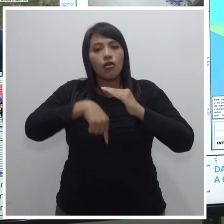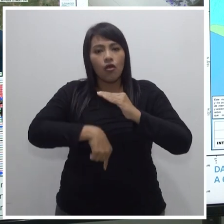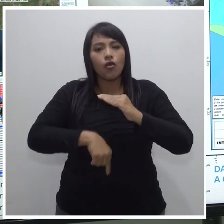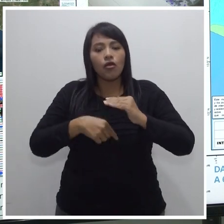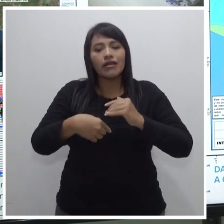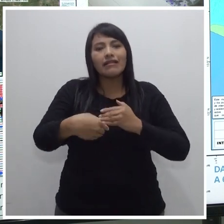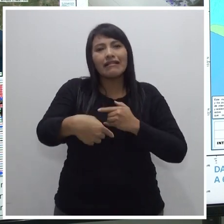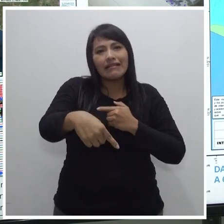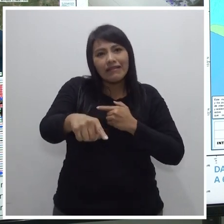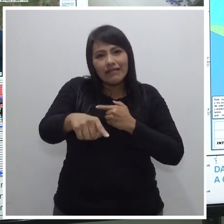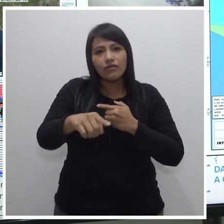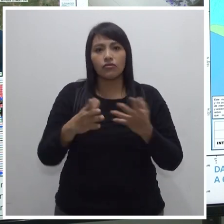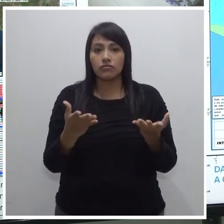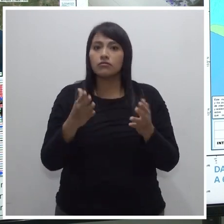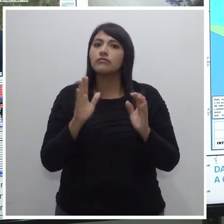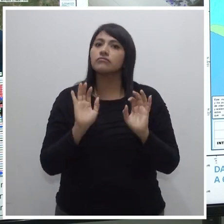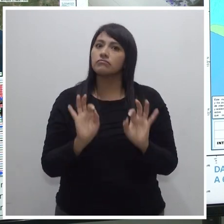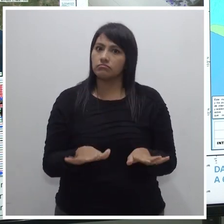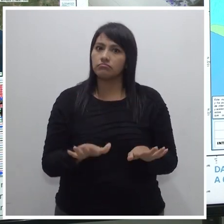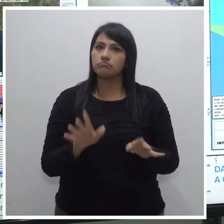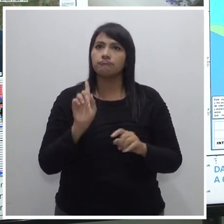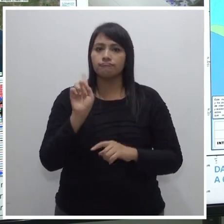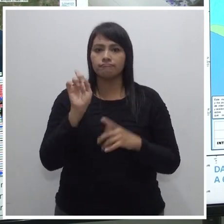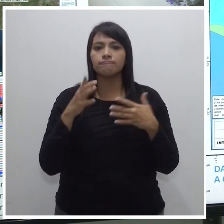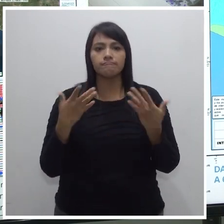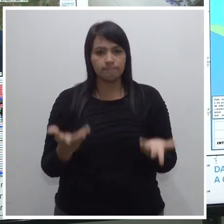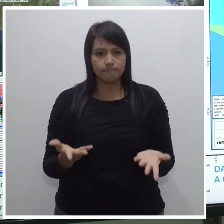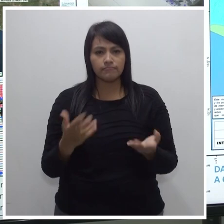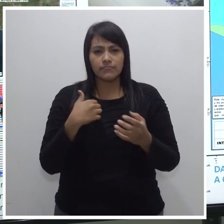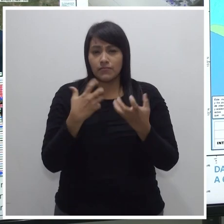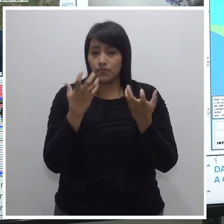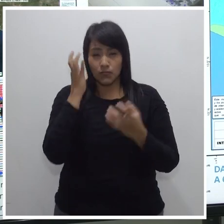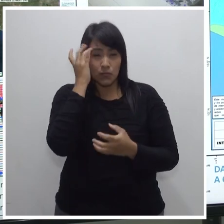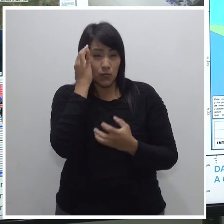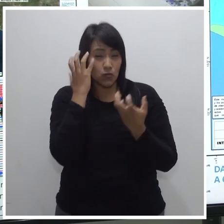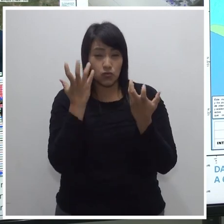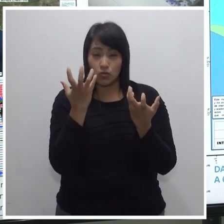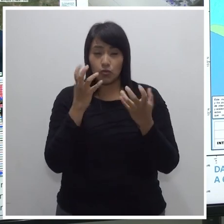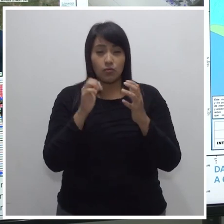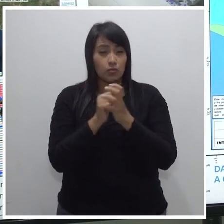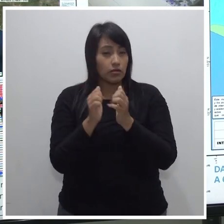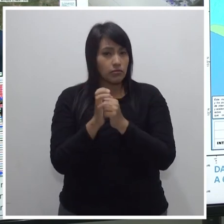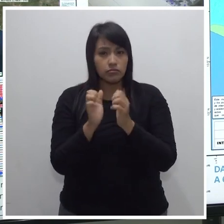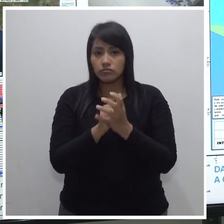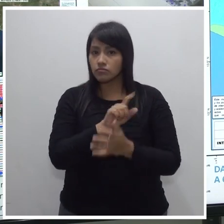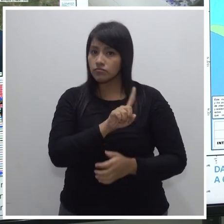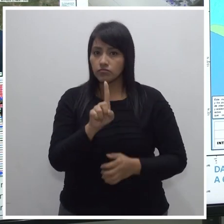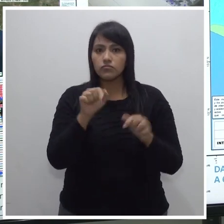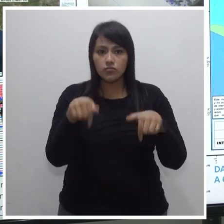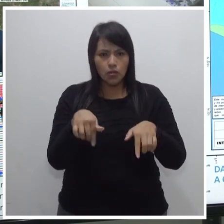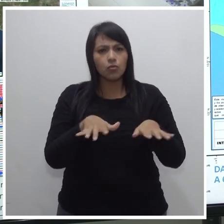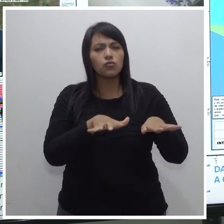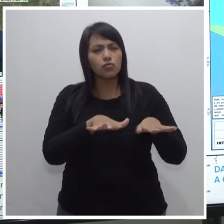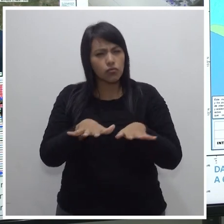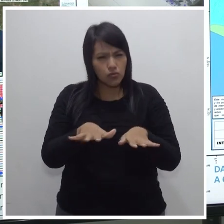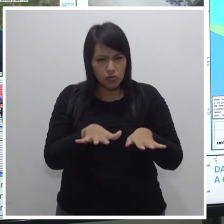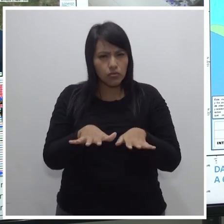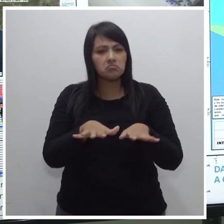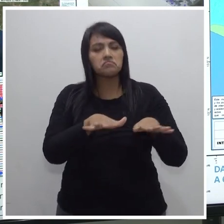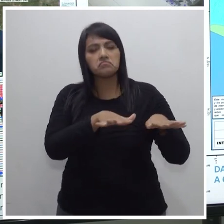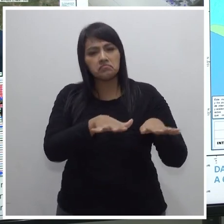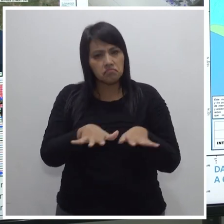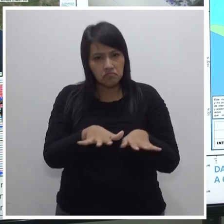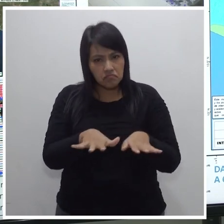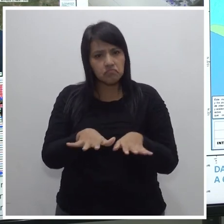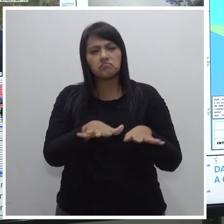Afortunadamente tuvimos un sismo que no ha generado grandes daños. Hasta ahora hemos tenido réplicas, las vamos